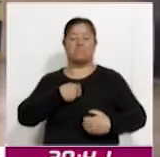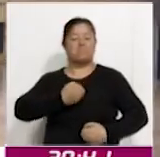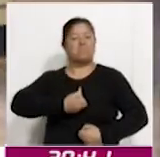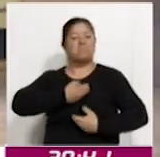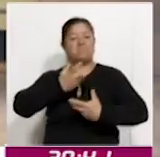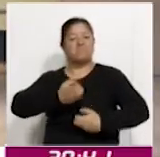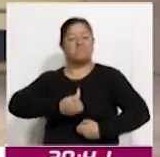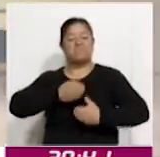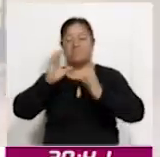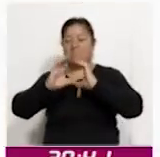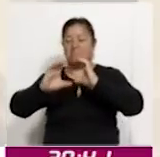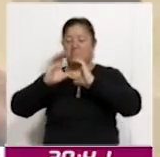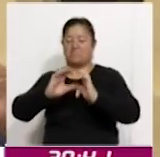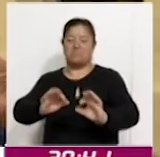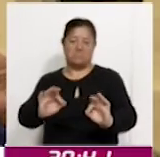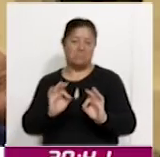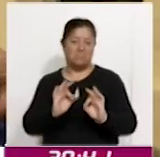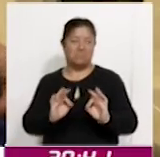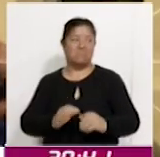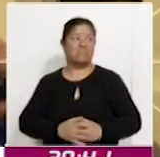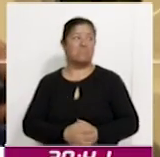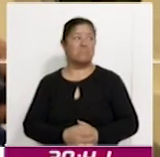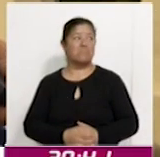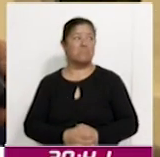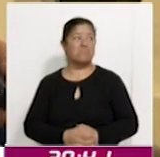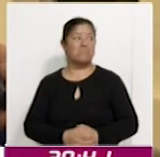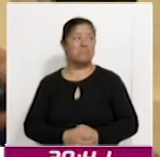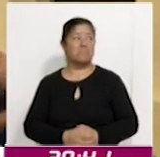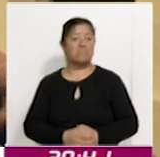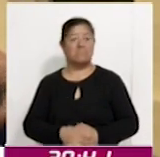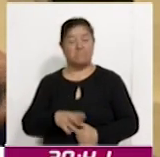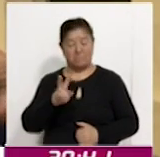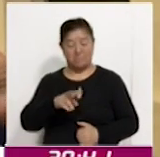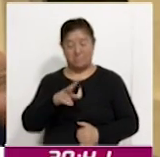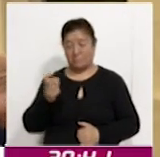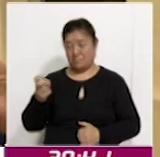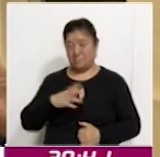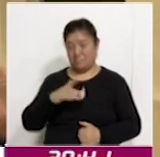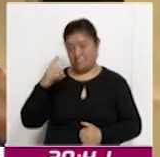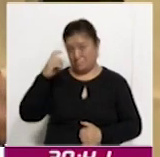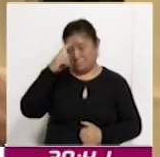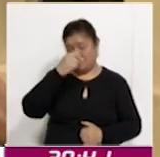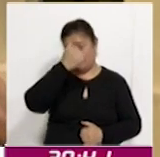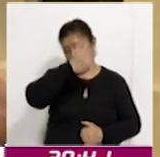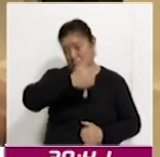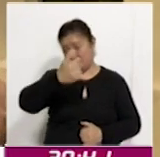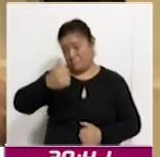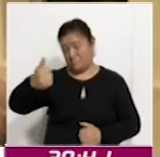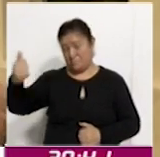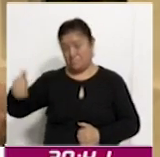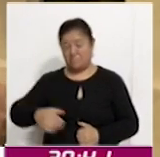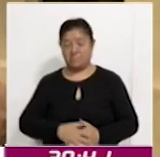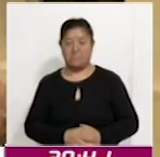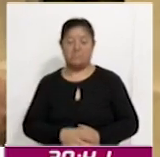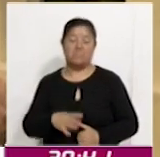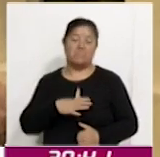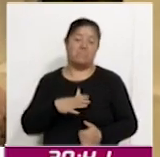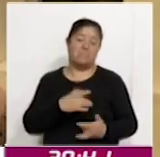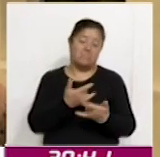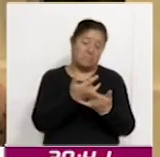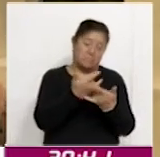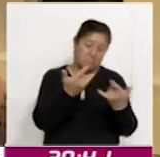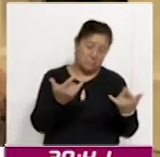de manera magistral. Es un tanto tanto muy difícil, porque cada uno de los participantes pues trae un escenario propio,